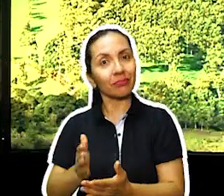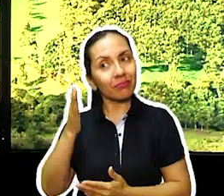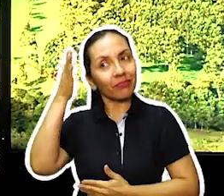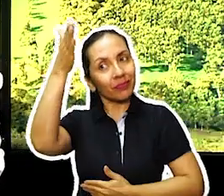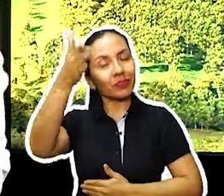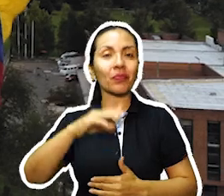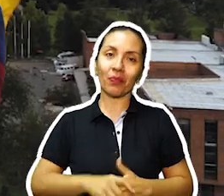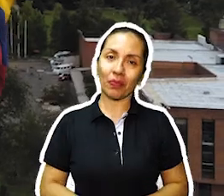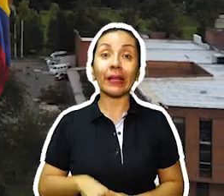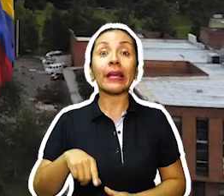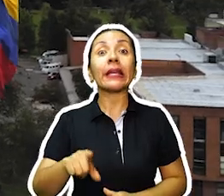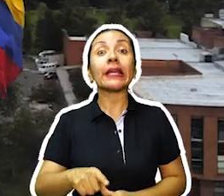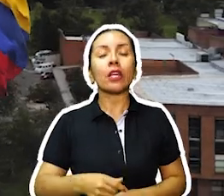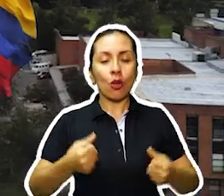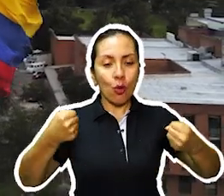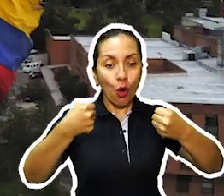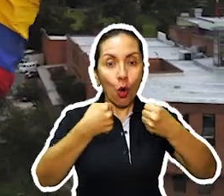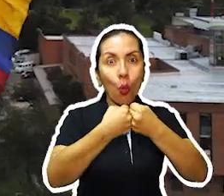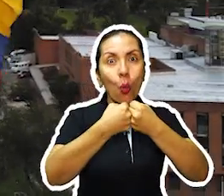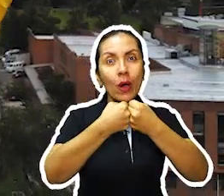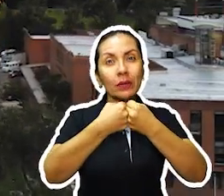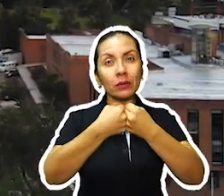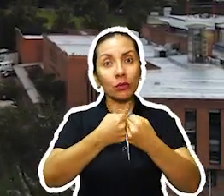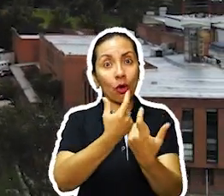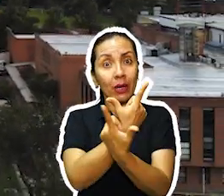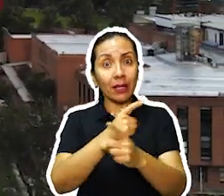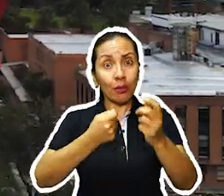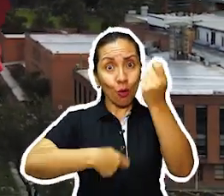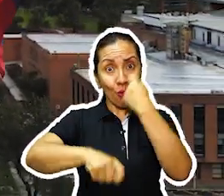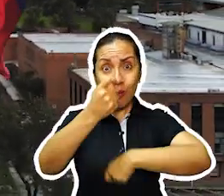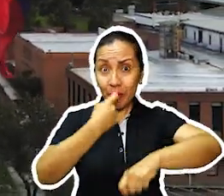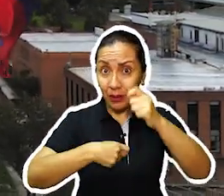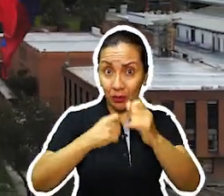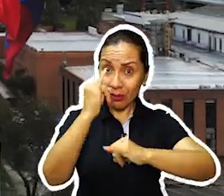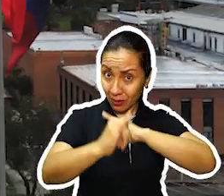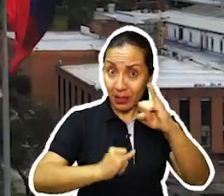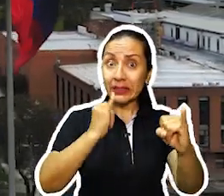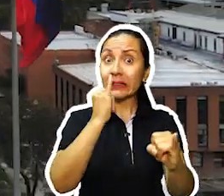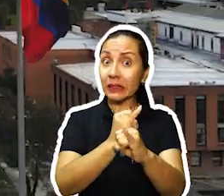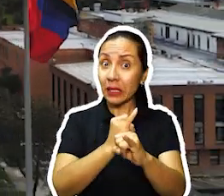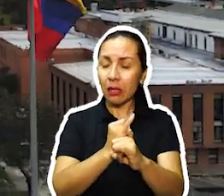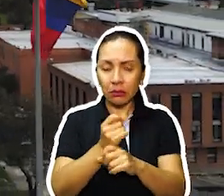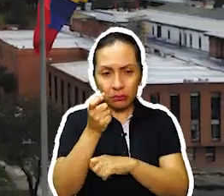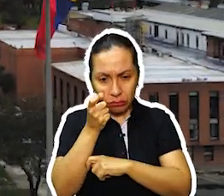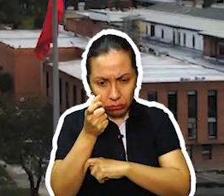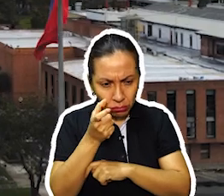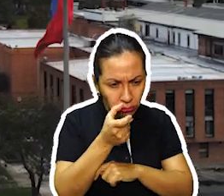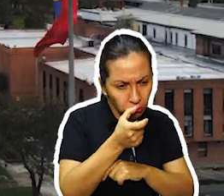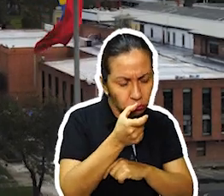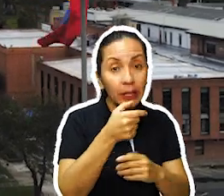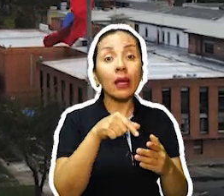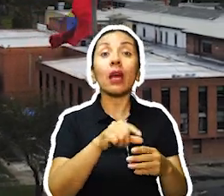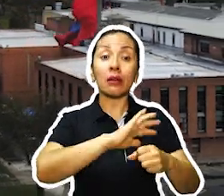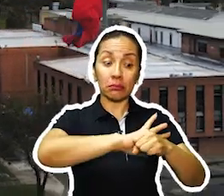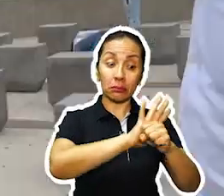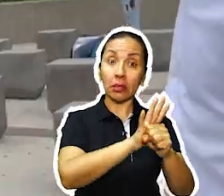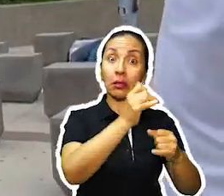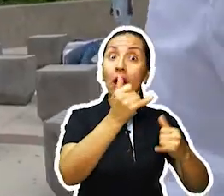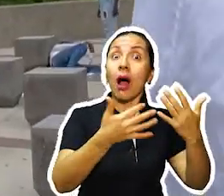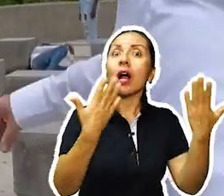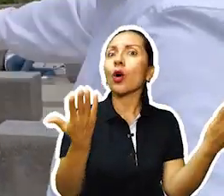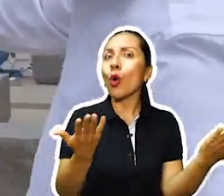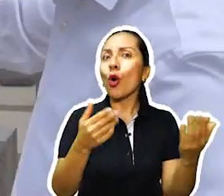legado para los suyos. Qué importante es revisar los tratados de libre comercio. ¿Cómo no hacerlo? Después de una pandemia, de una crisis